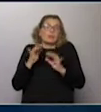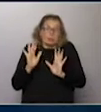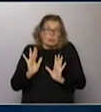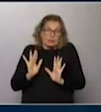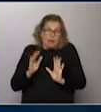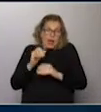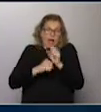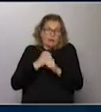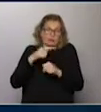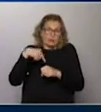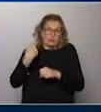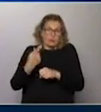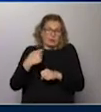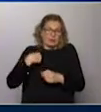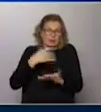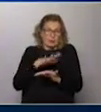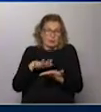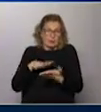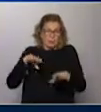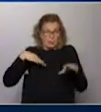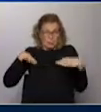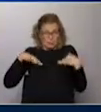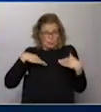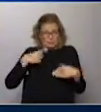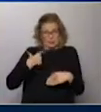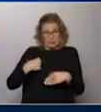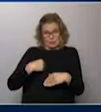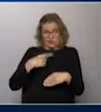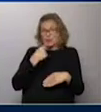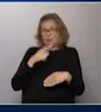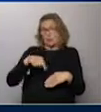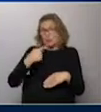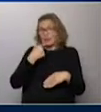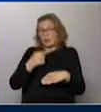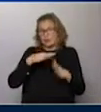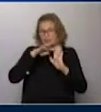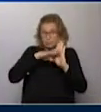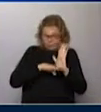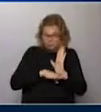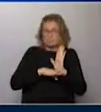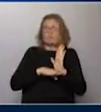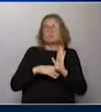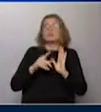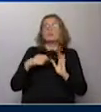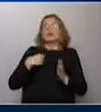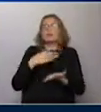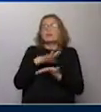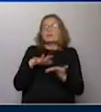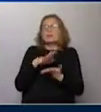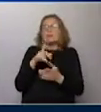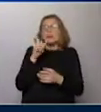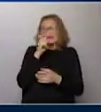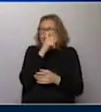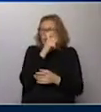esa situación. En lo deportivo de Nacional, después de este cronograma que le marqué de cuarentena, se le presenta una situación similar a la de